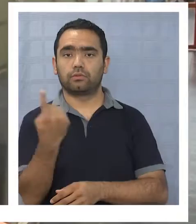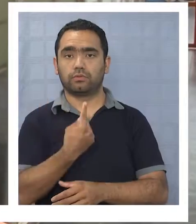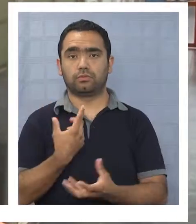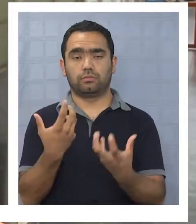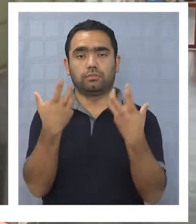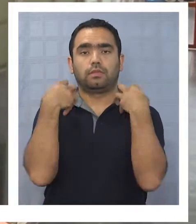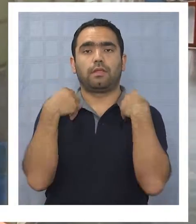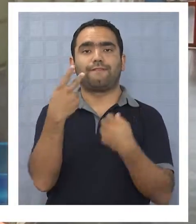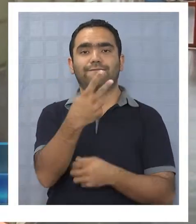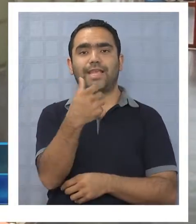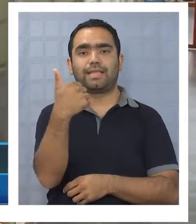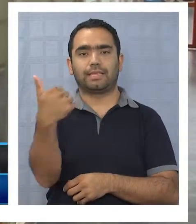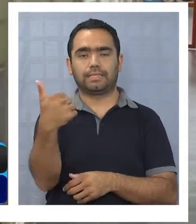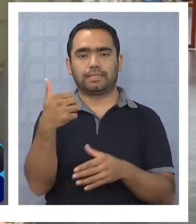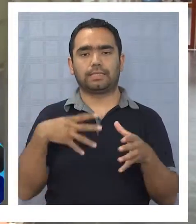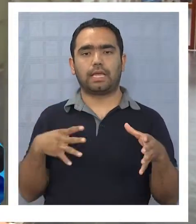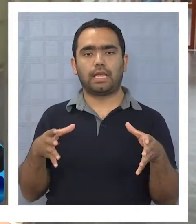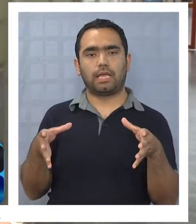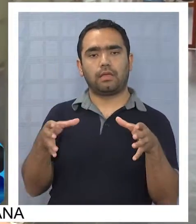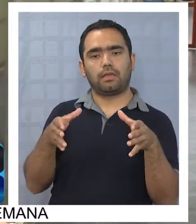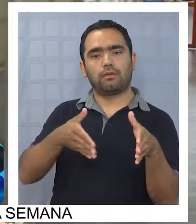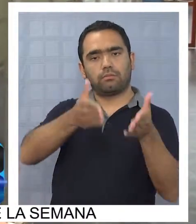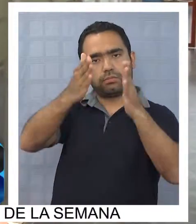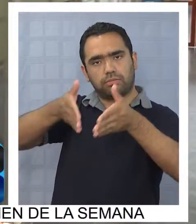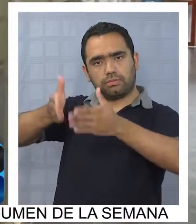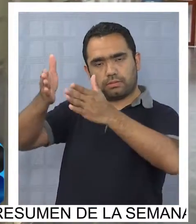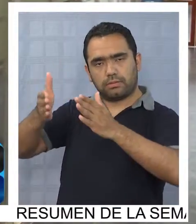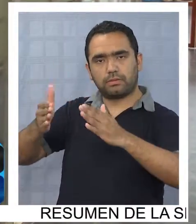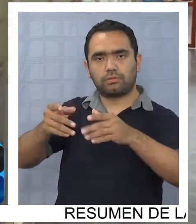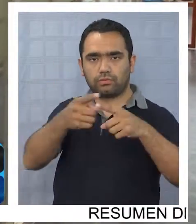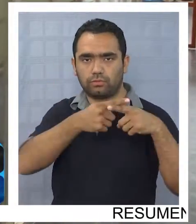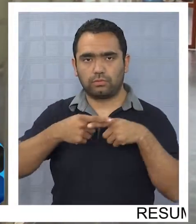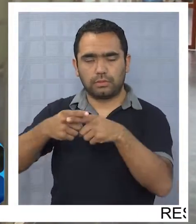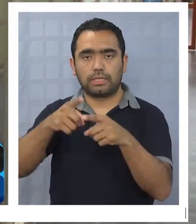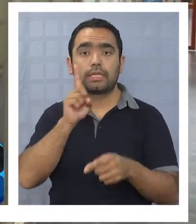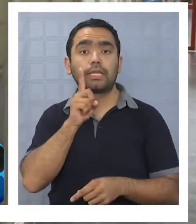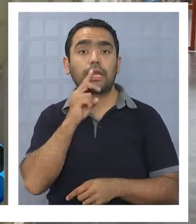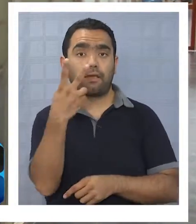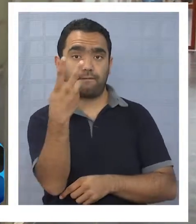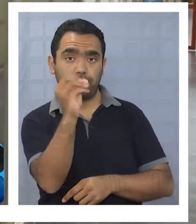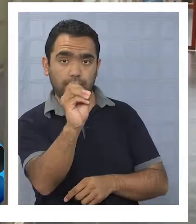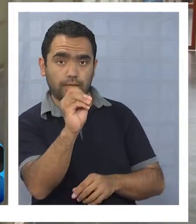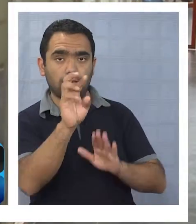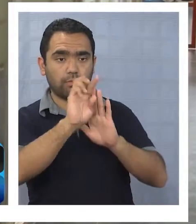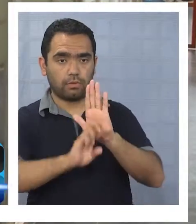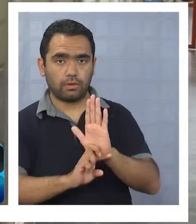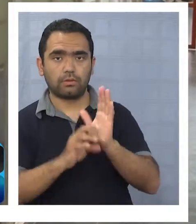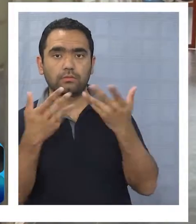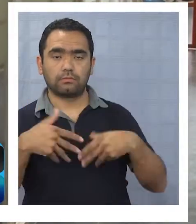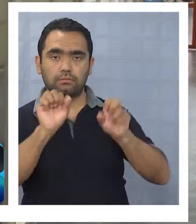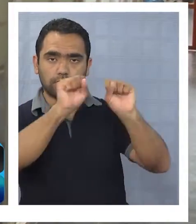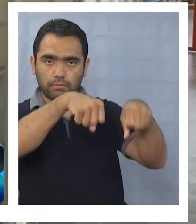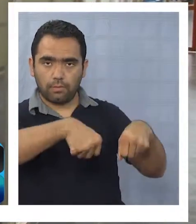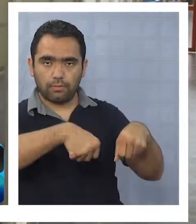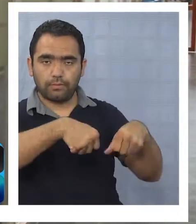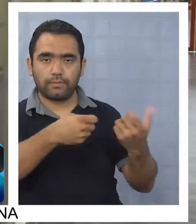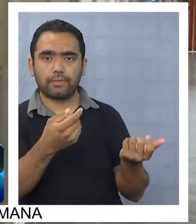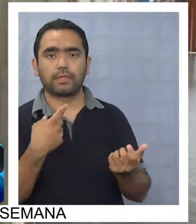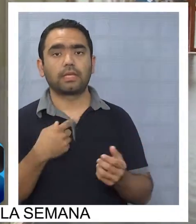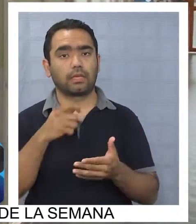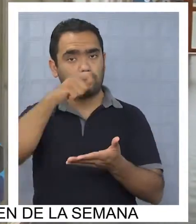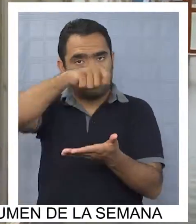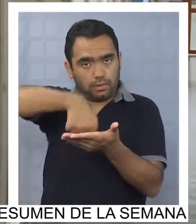de 26 condominios sociales. Ya hoy día tenemos 20 con proyectos aprobados y